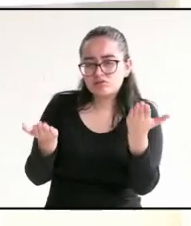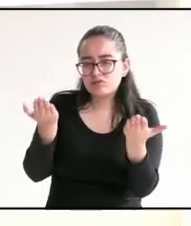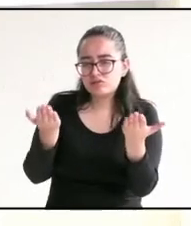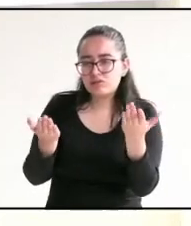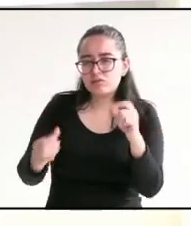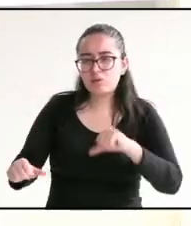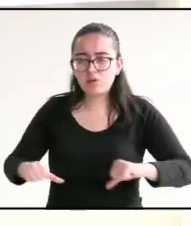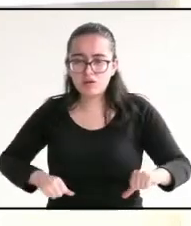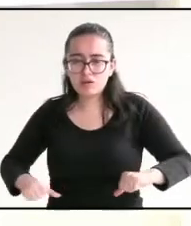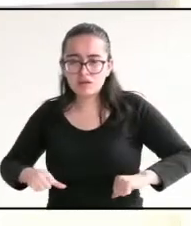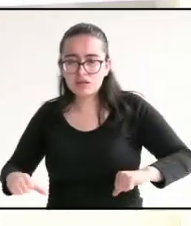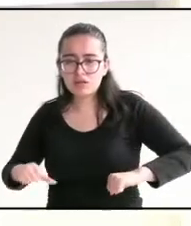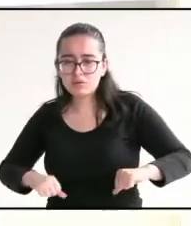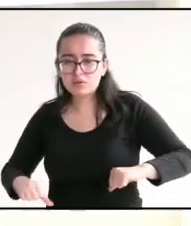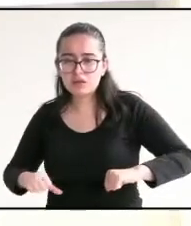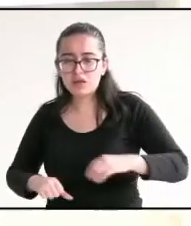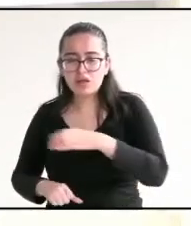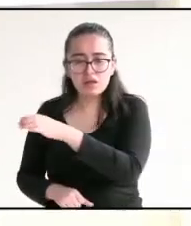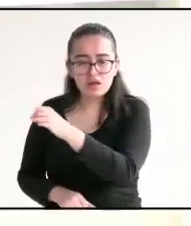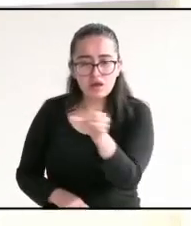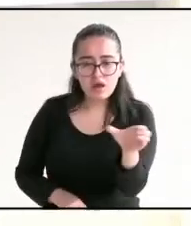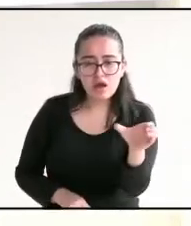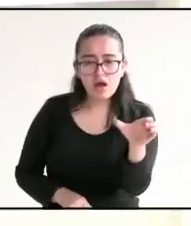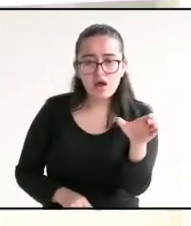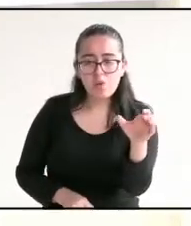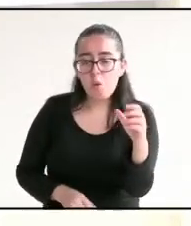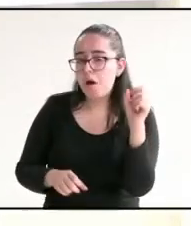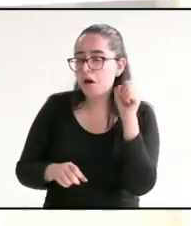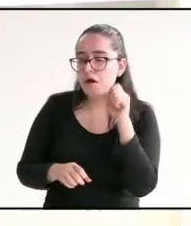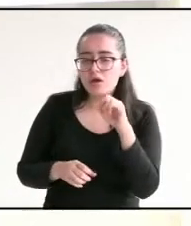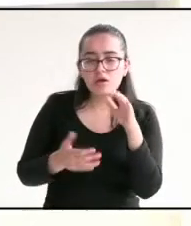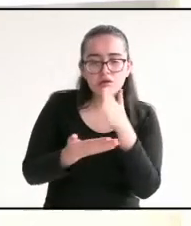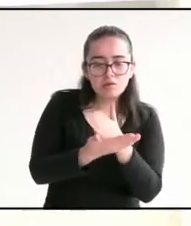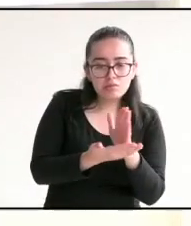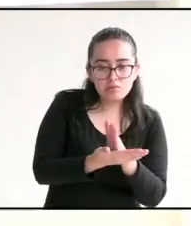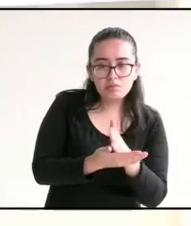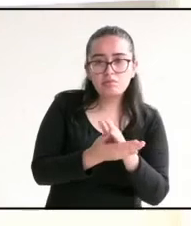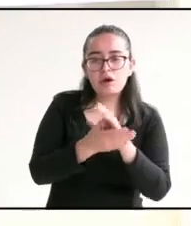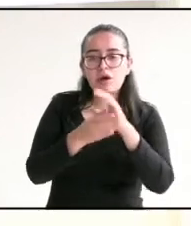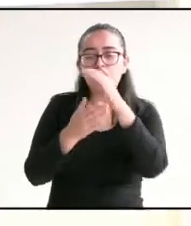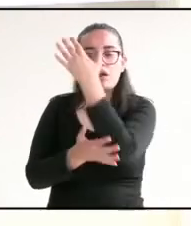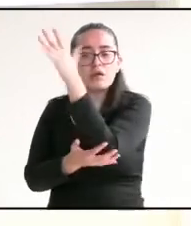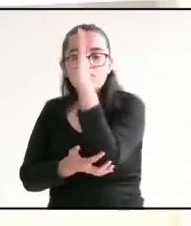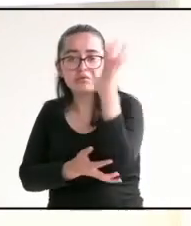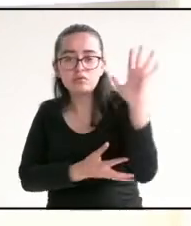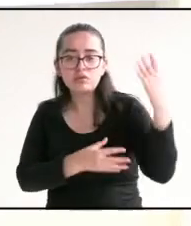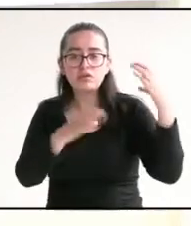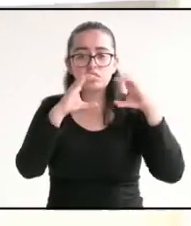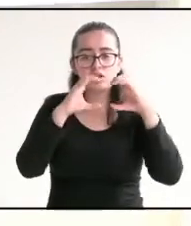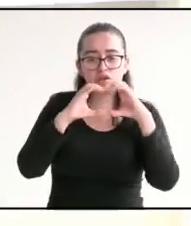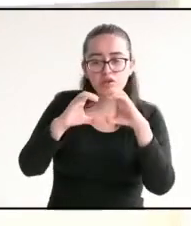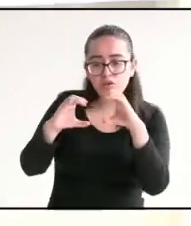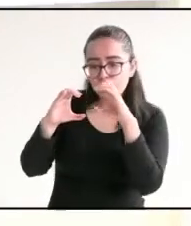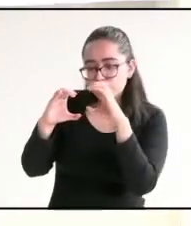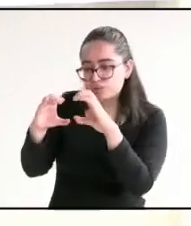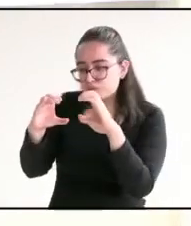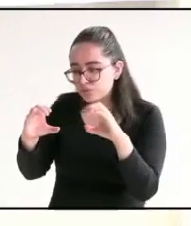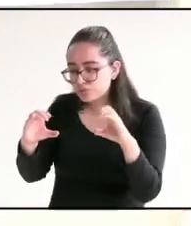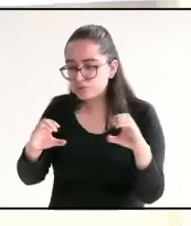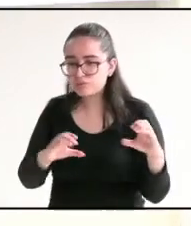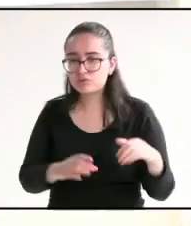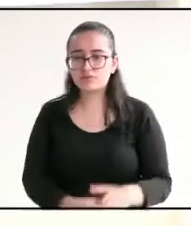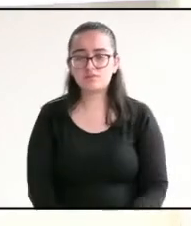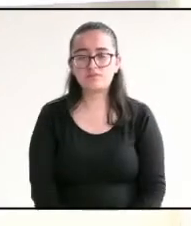agropecuarias y de cuidado del ambiente para evitar que ocurran situaciones como la ocurrida en la laguna El